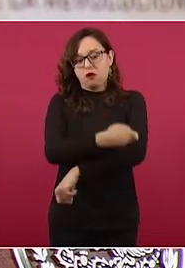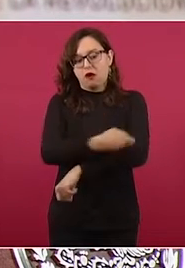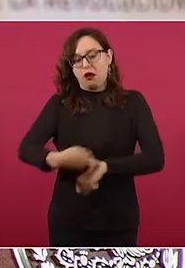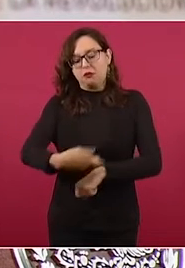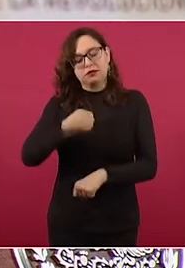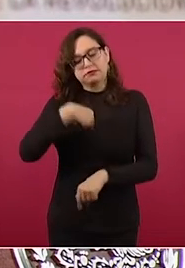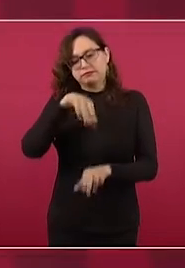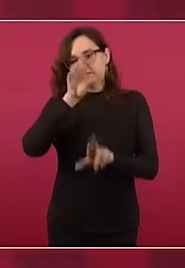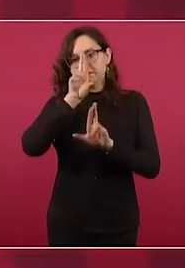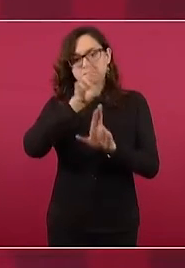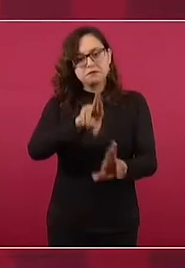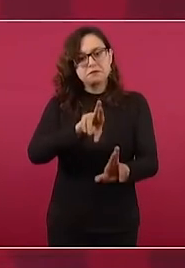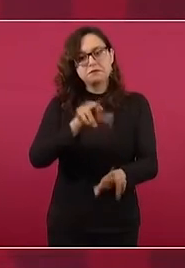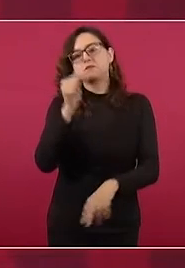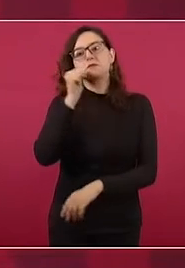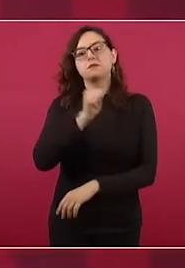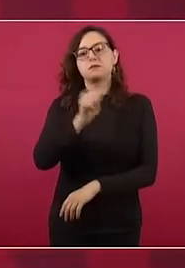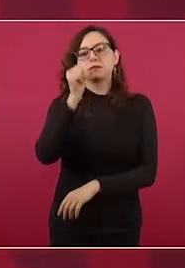siempre.